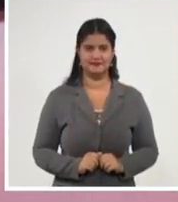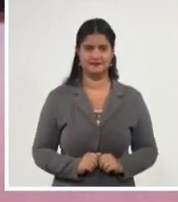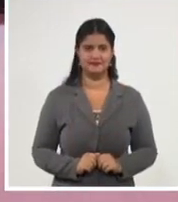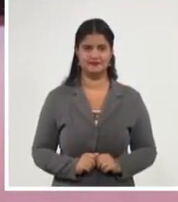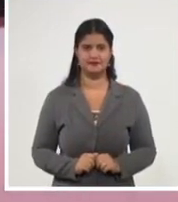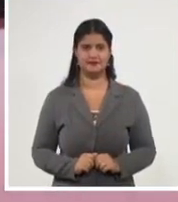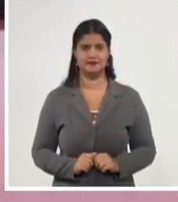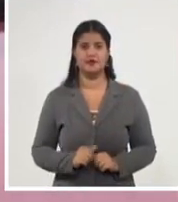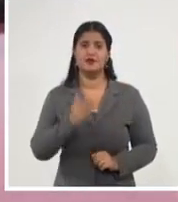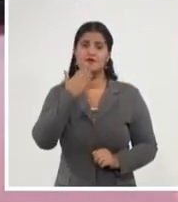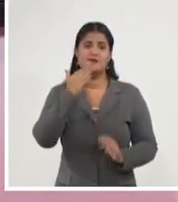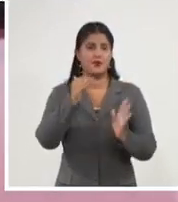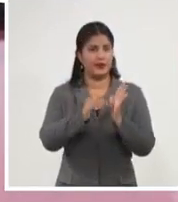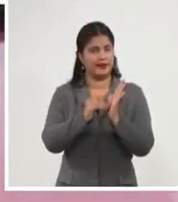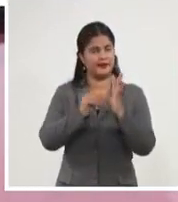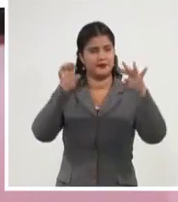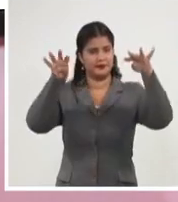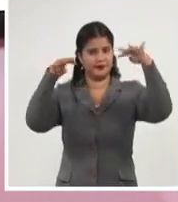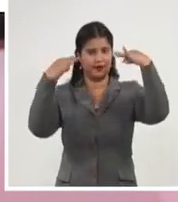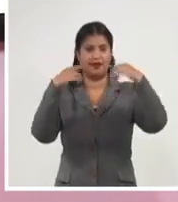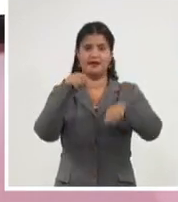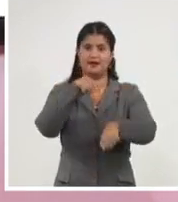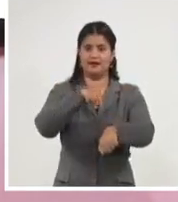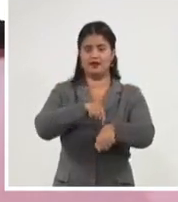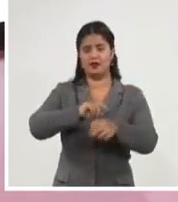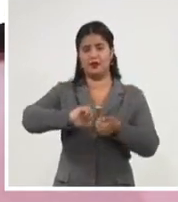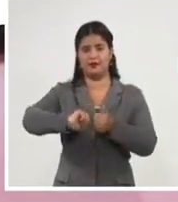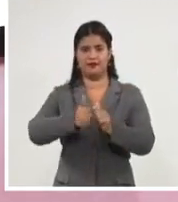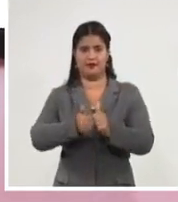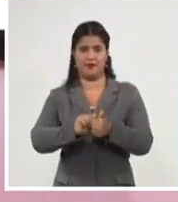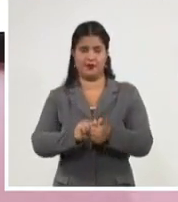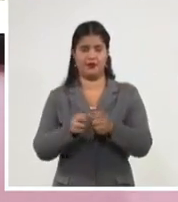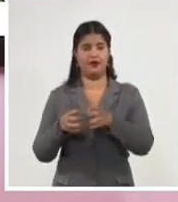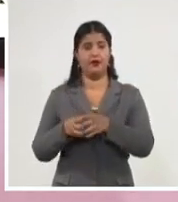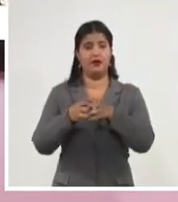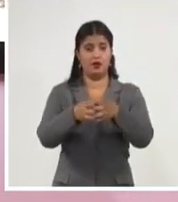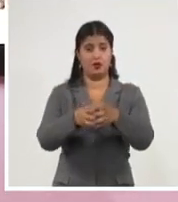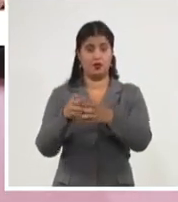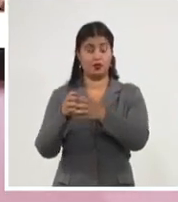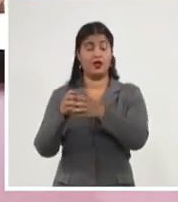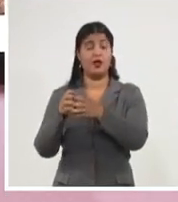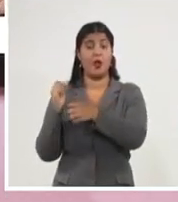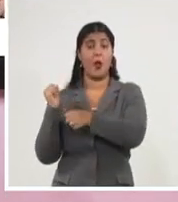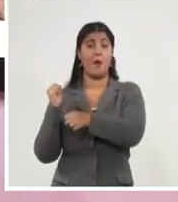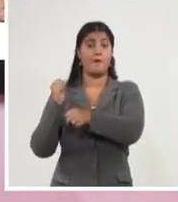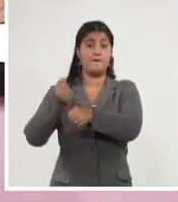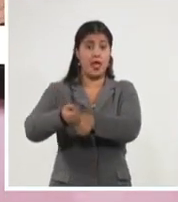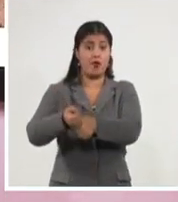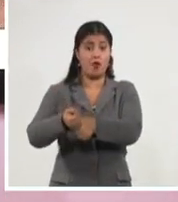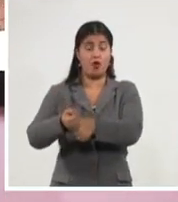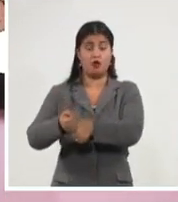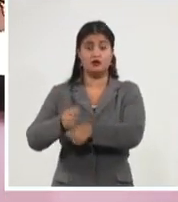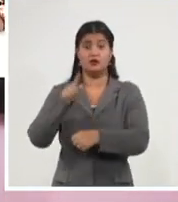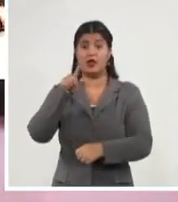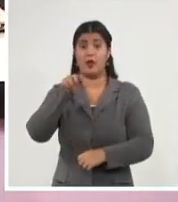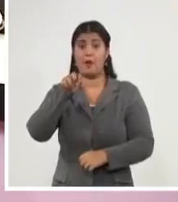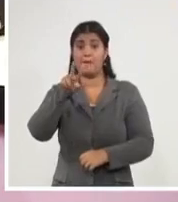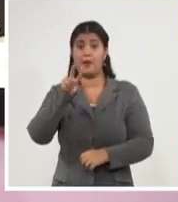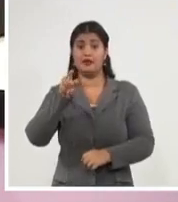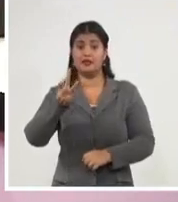Buenas tardes. Efectivamente, amigos, tiempo para los deportes. La preselección cubana de béisbol, sub-23 años, retomó su